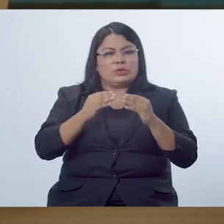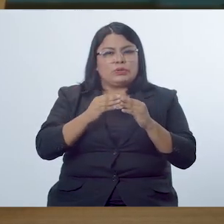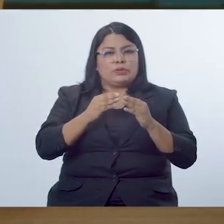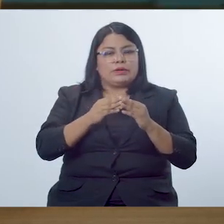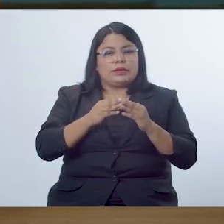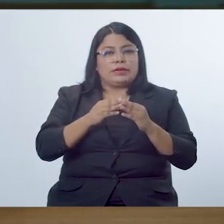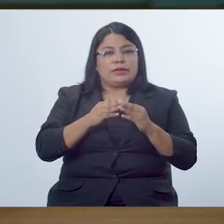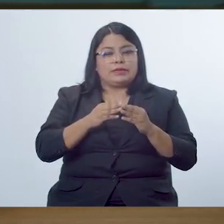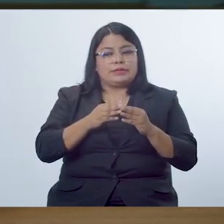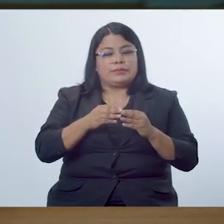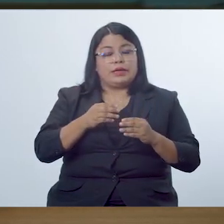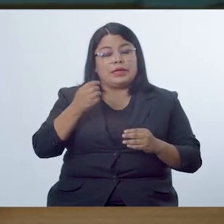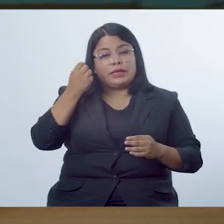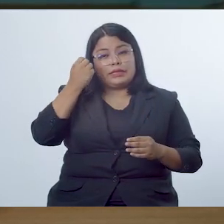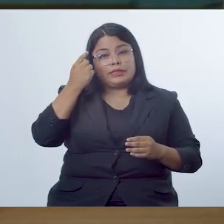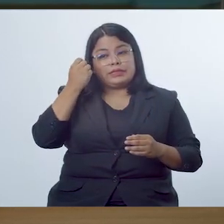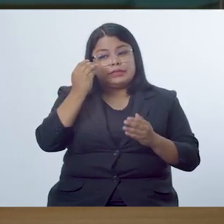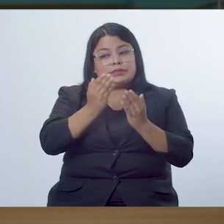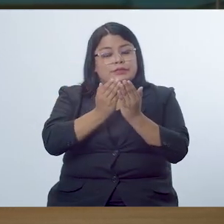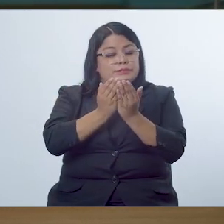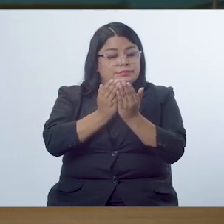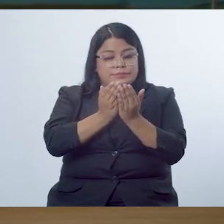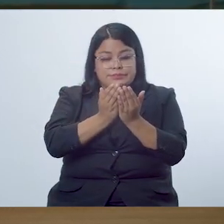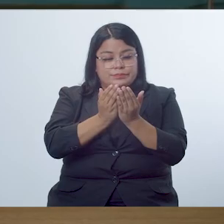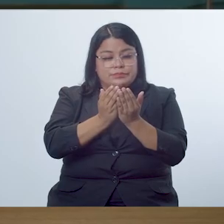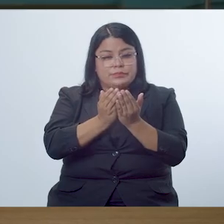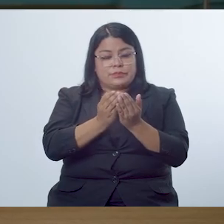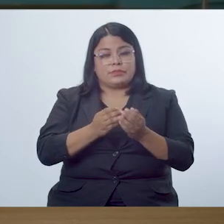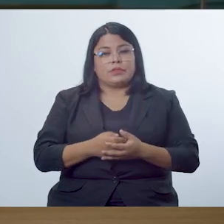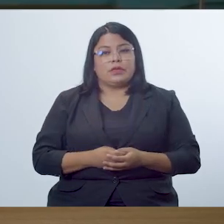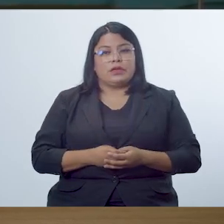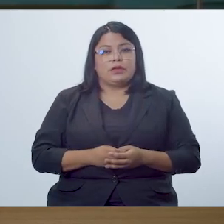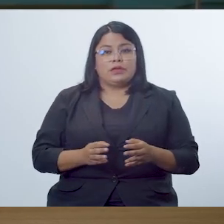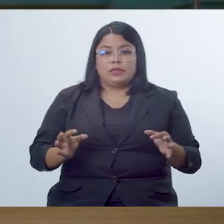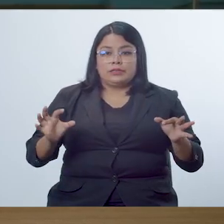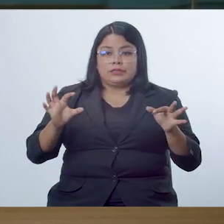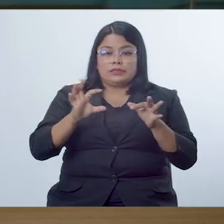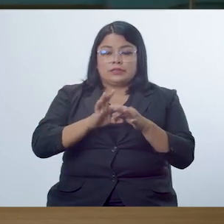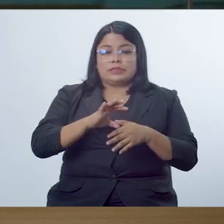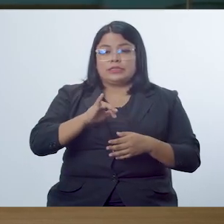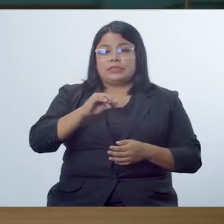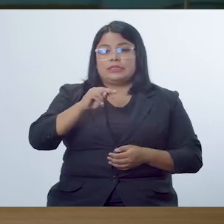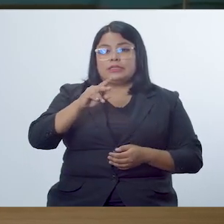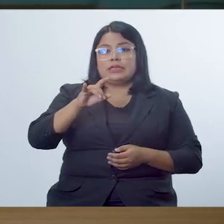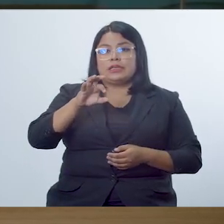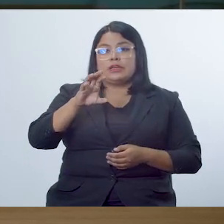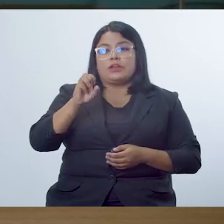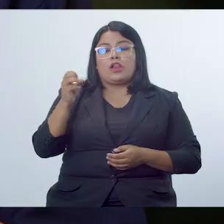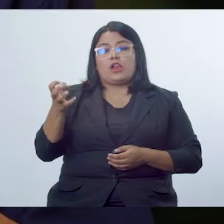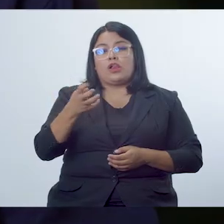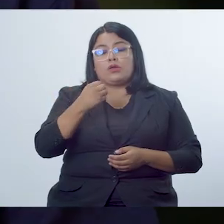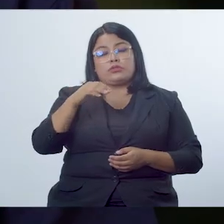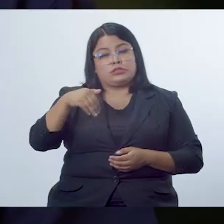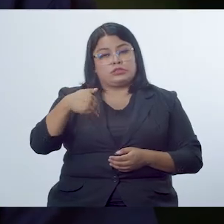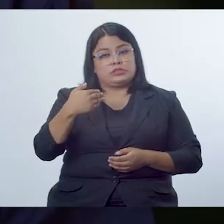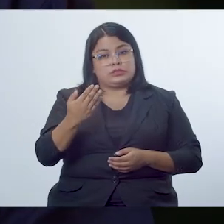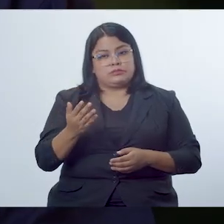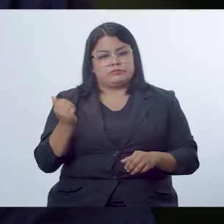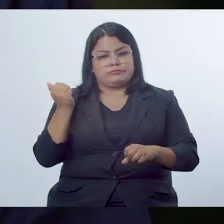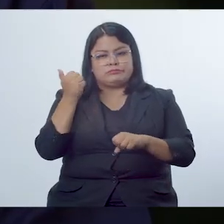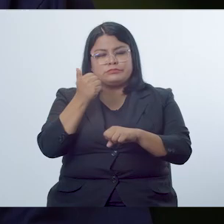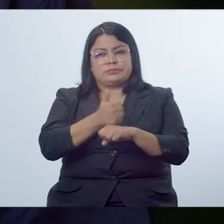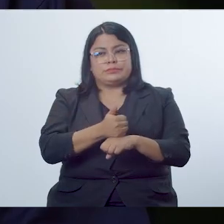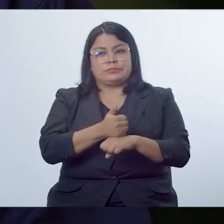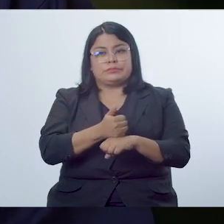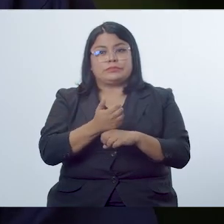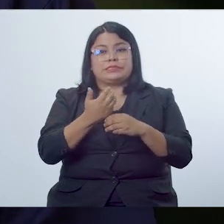supuesto, y haciendo la comprensión lectora en coherencia con los indicadores de logro. Y posteriormente,